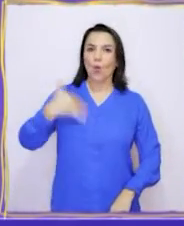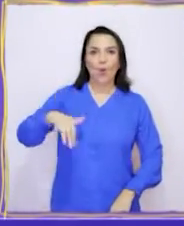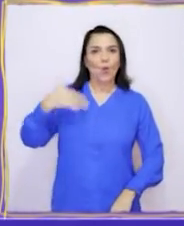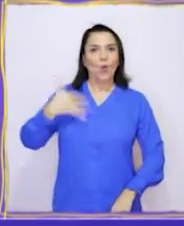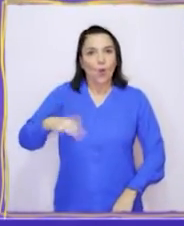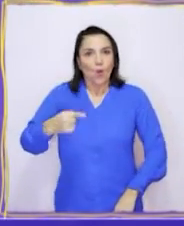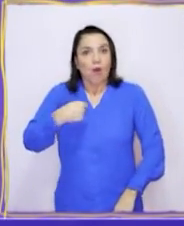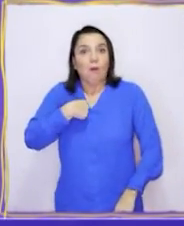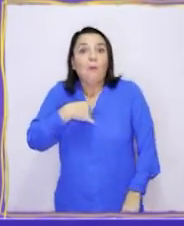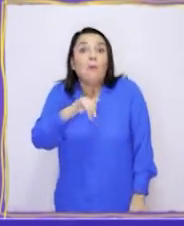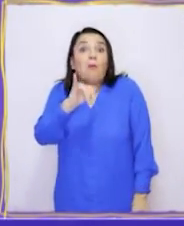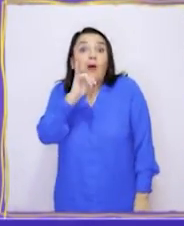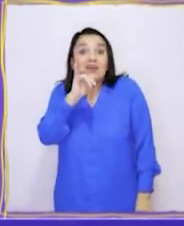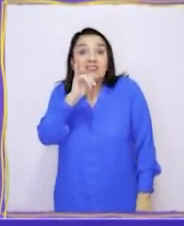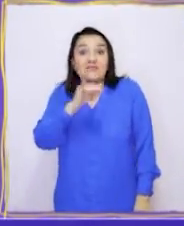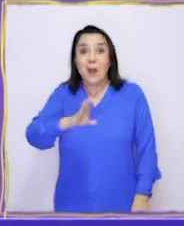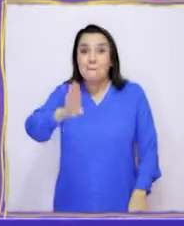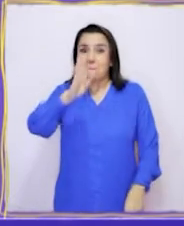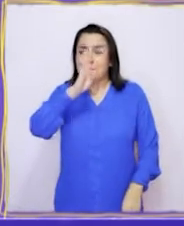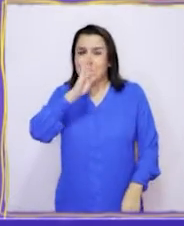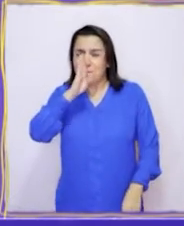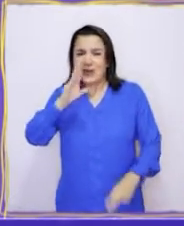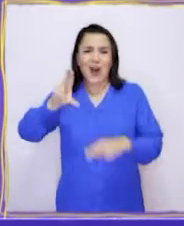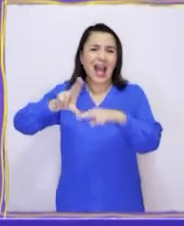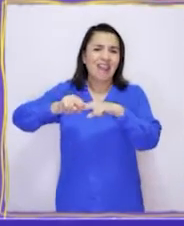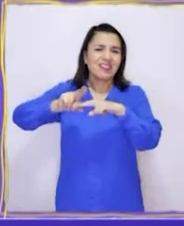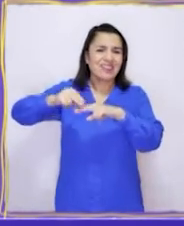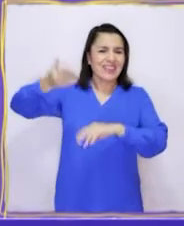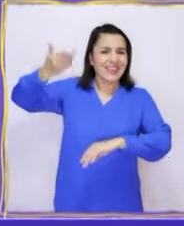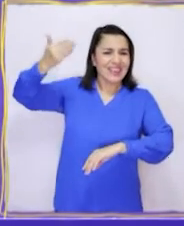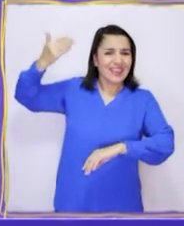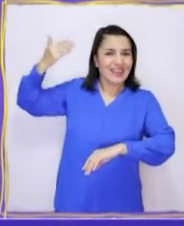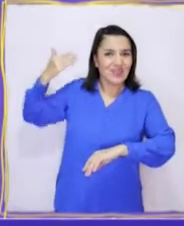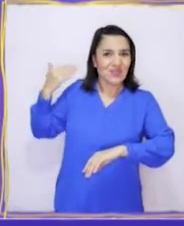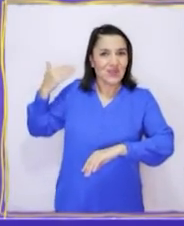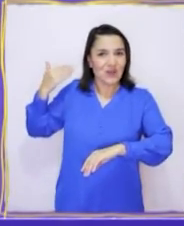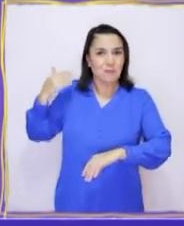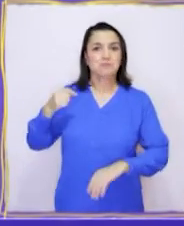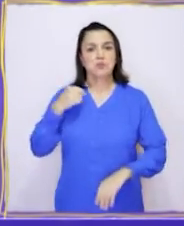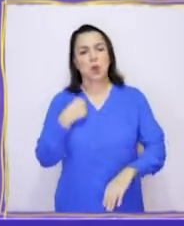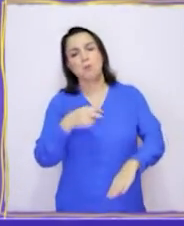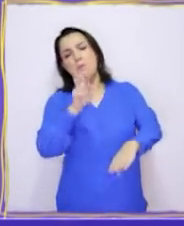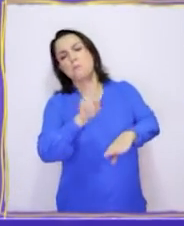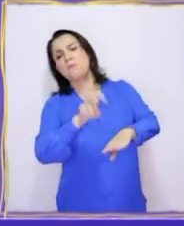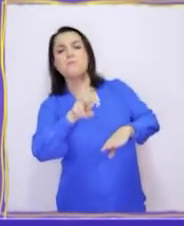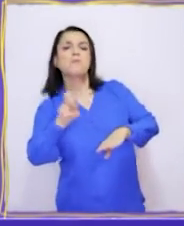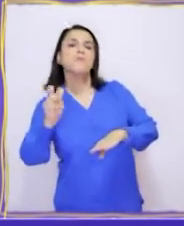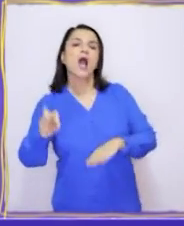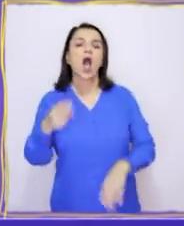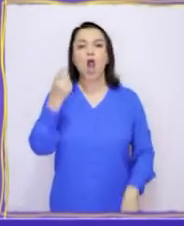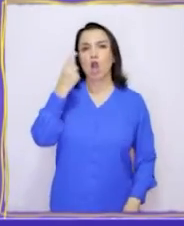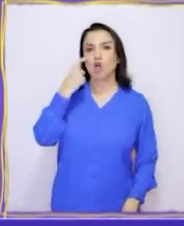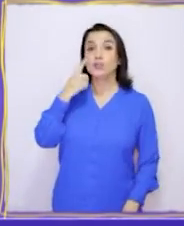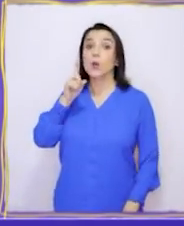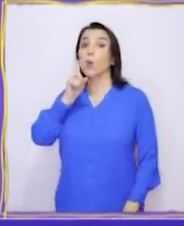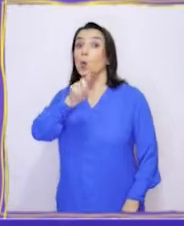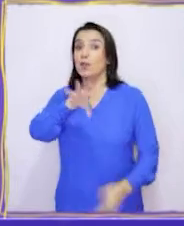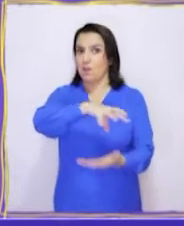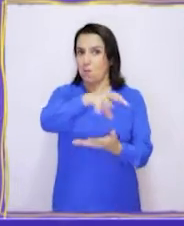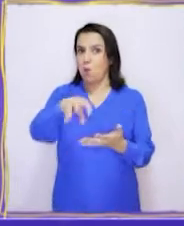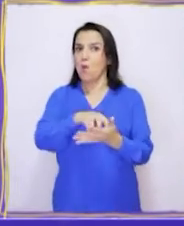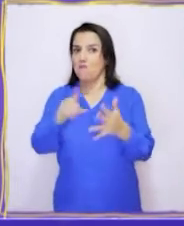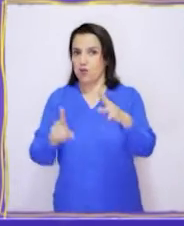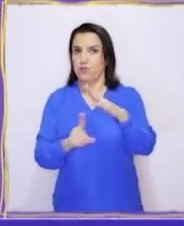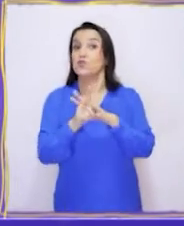menos yo, no tenía idea que los perros son tan antiguos. Seguí mi camino para conocer sobre el último